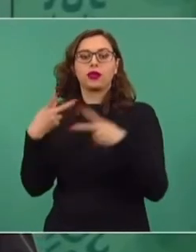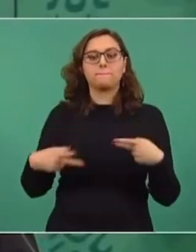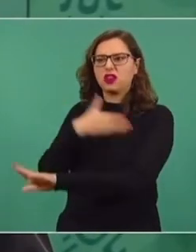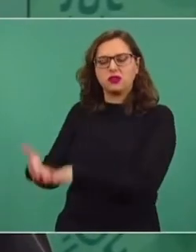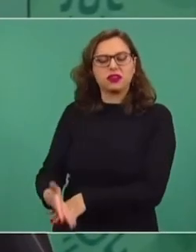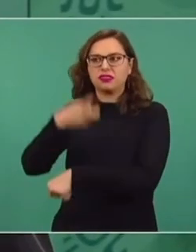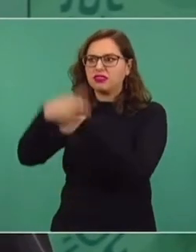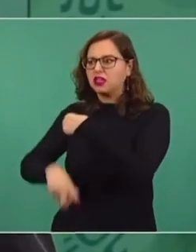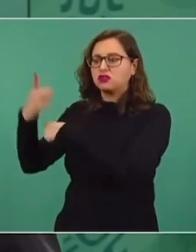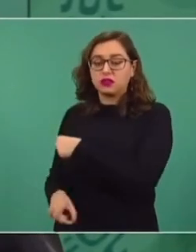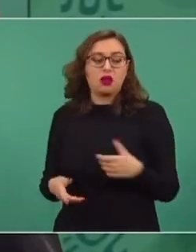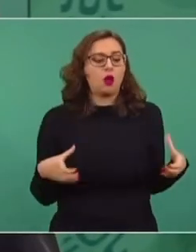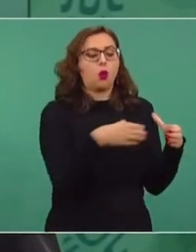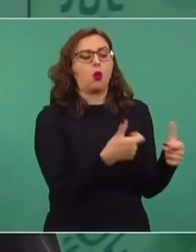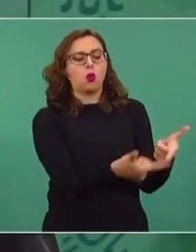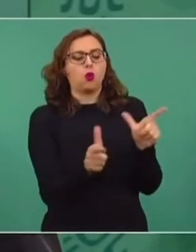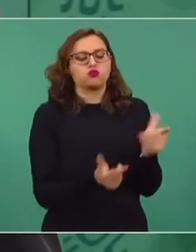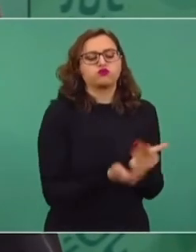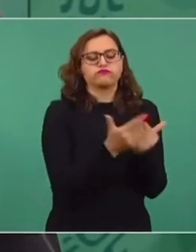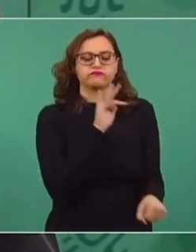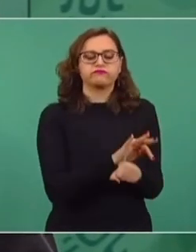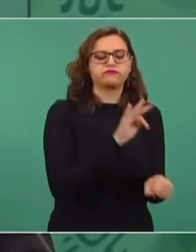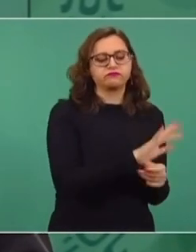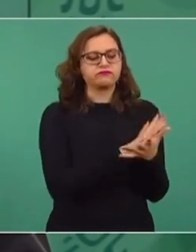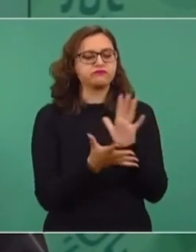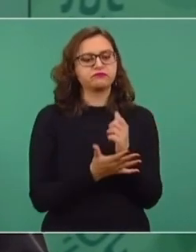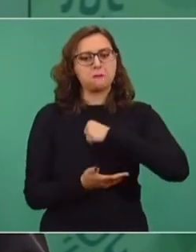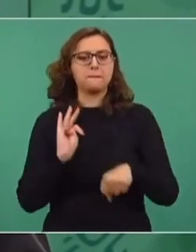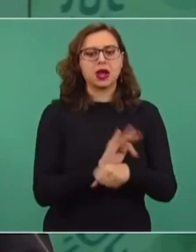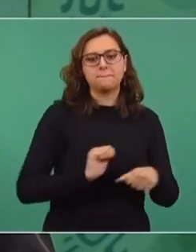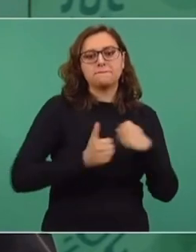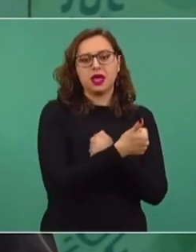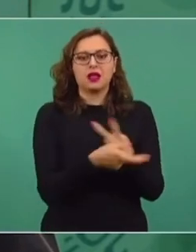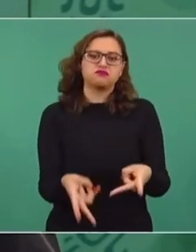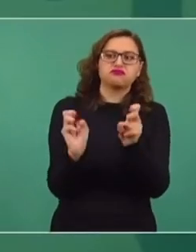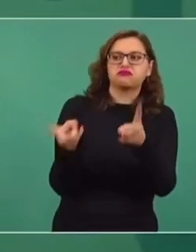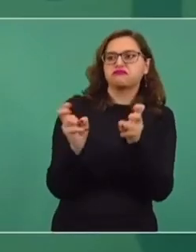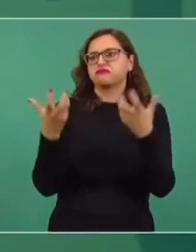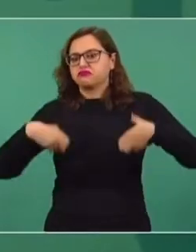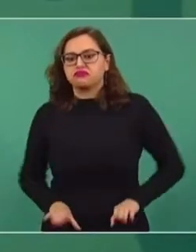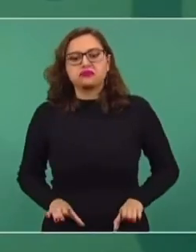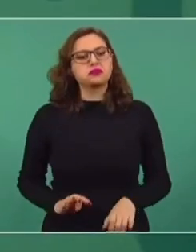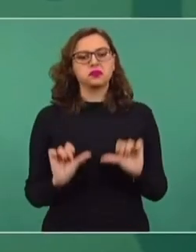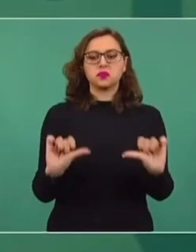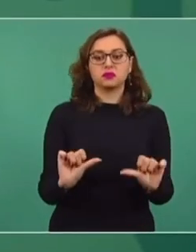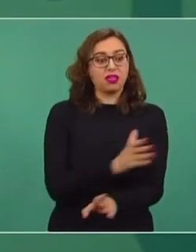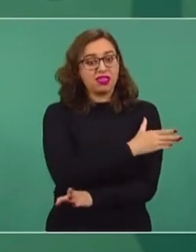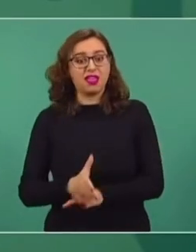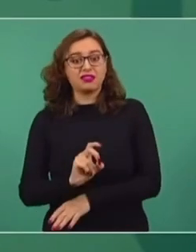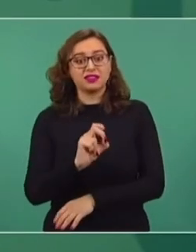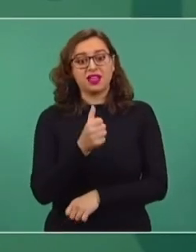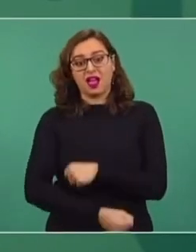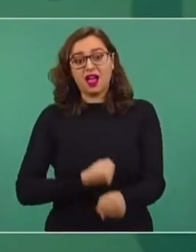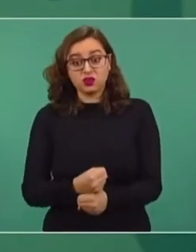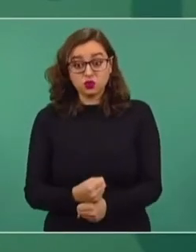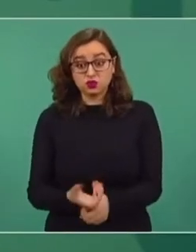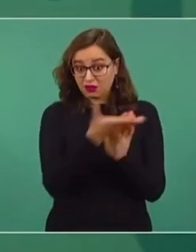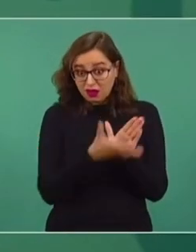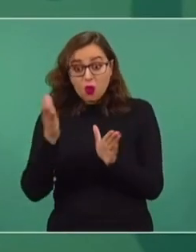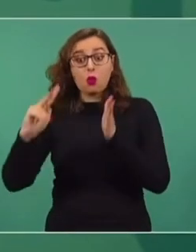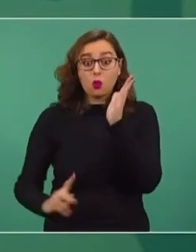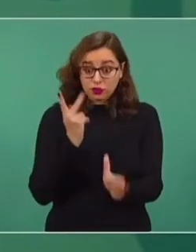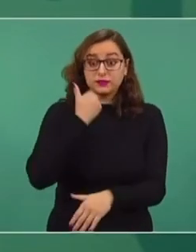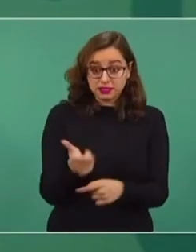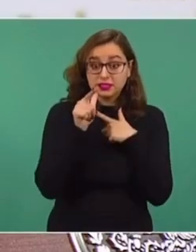minorías, legalizar el robo, el saqueo de los bienes de la nación. Por más de 30 años. ¿Quién seguir así?